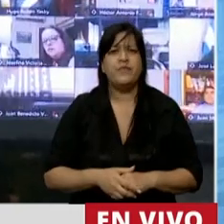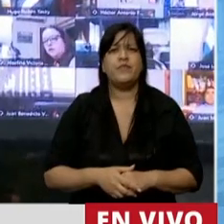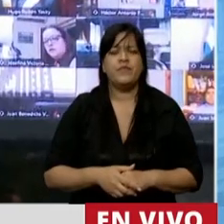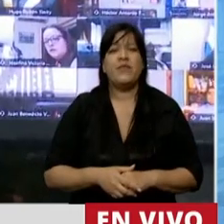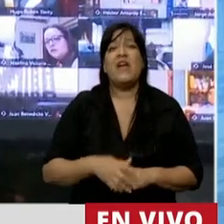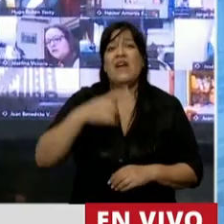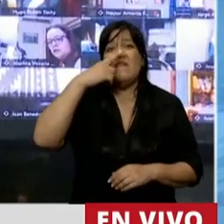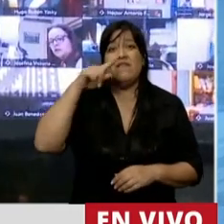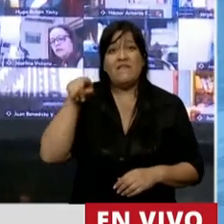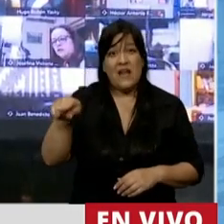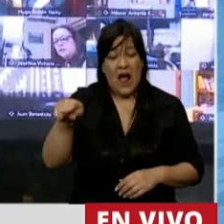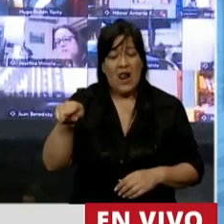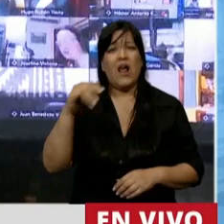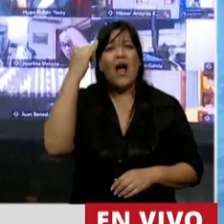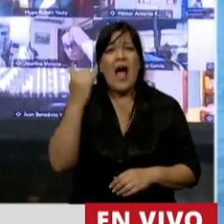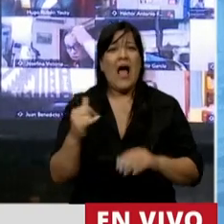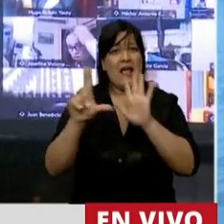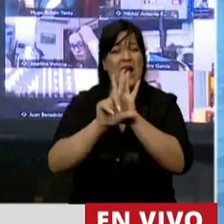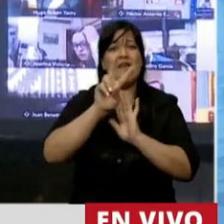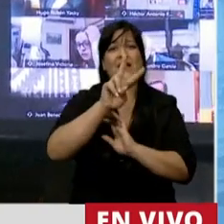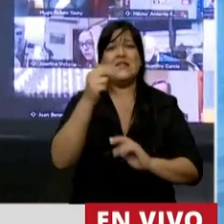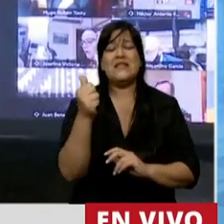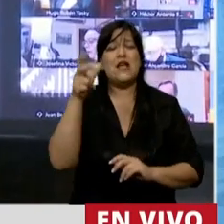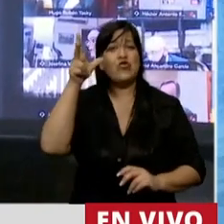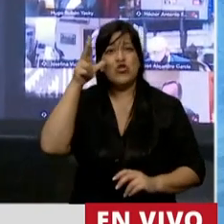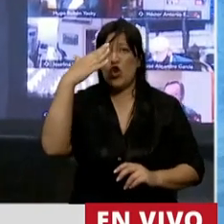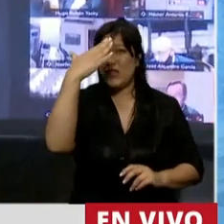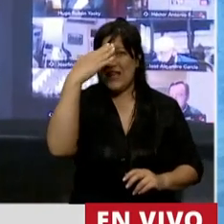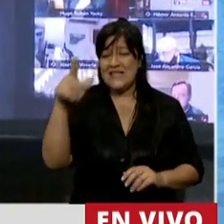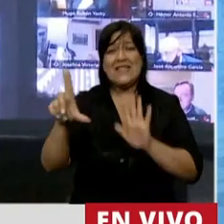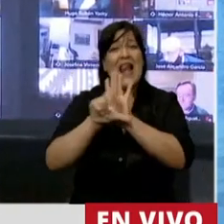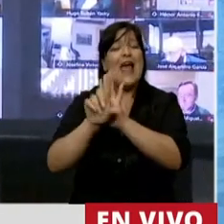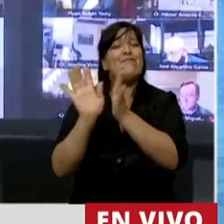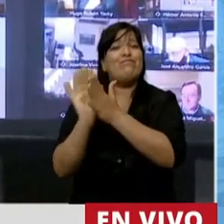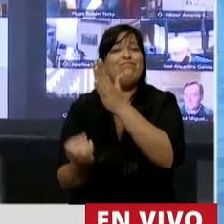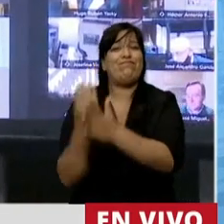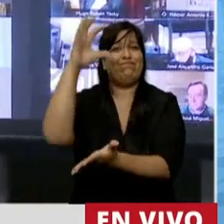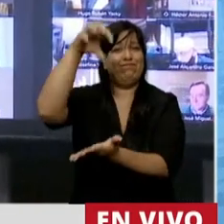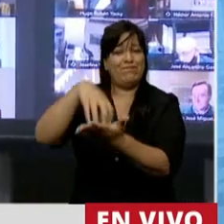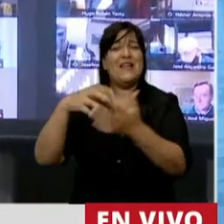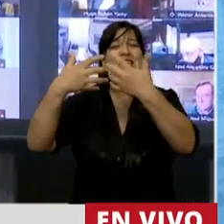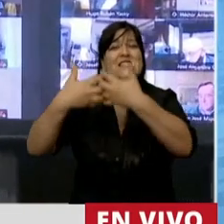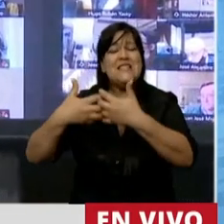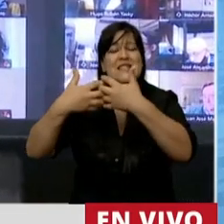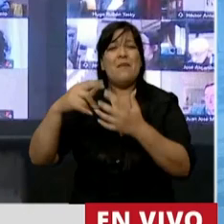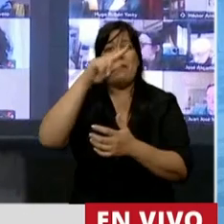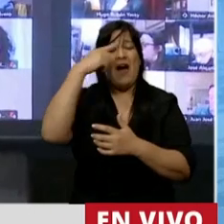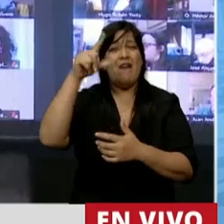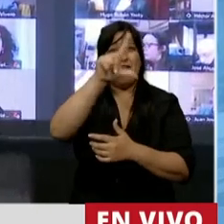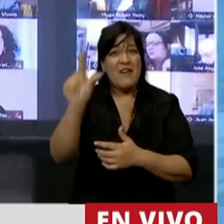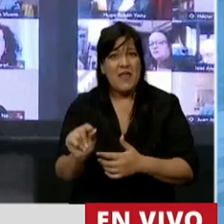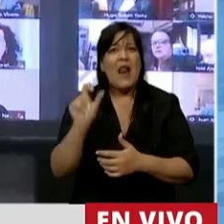Y finalmente tenemos esta ley 26.815, que es la ley de creación del Sistema Federal de Manejo del Fuego.